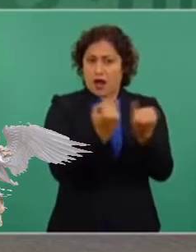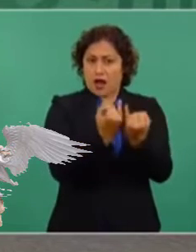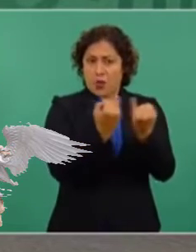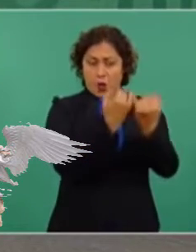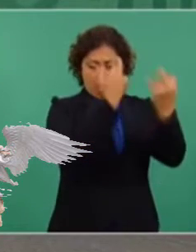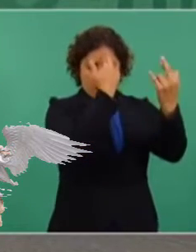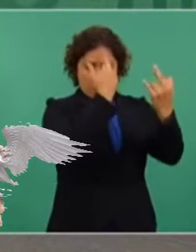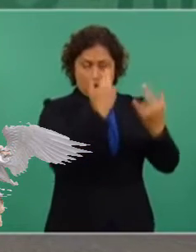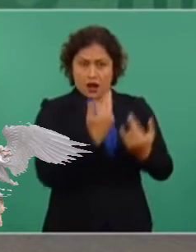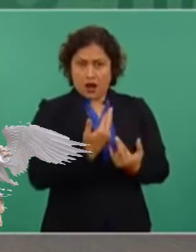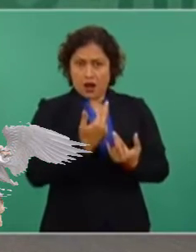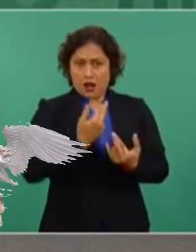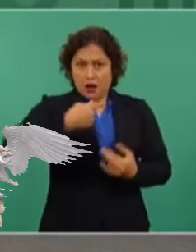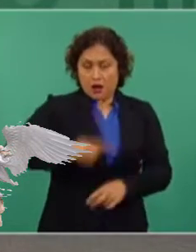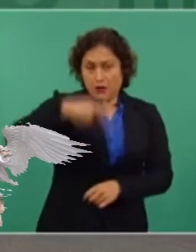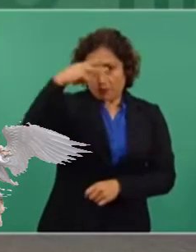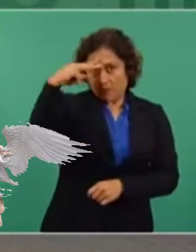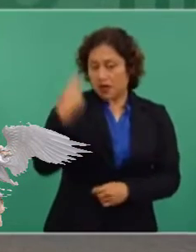nuestra soberanía,